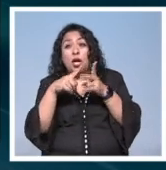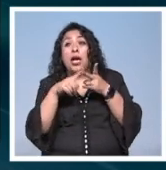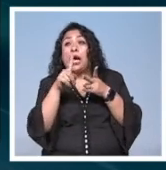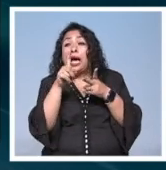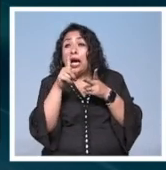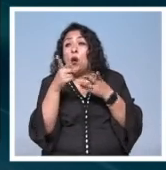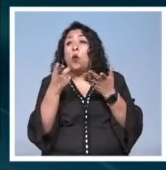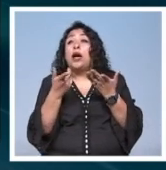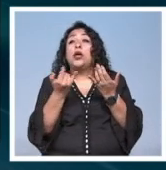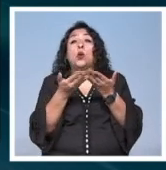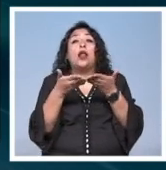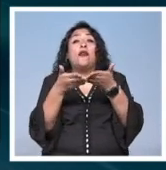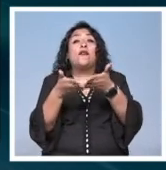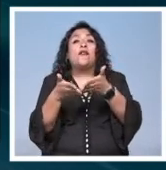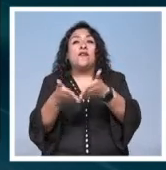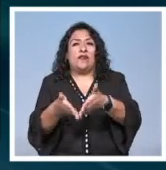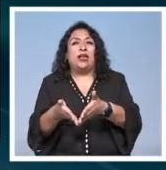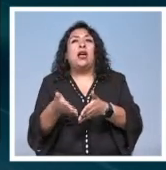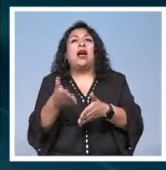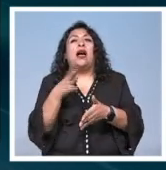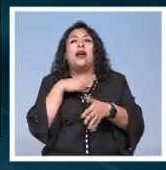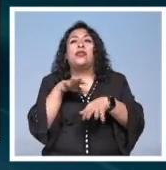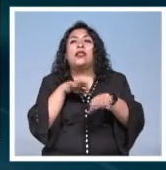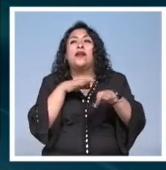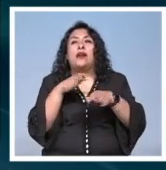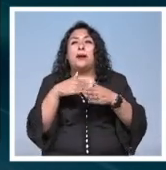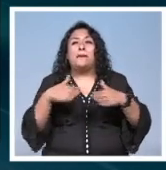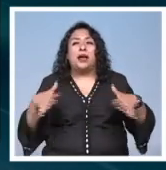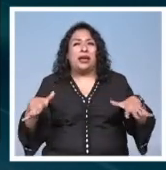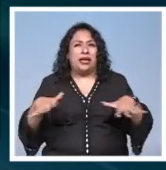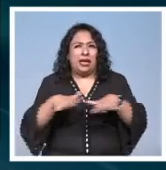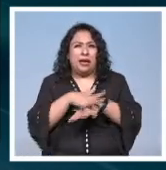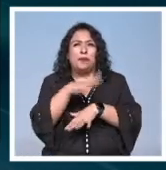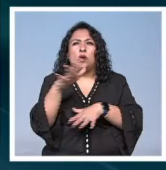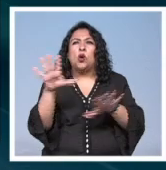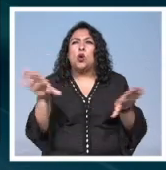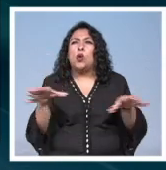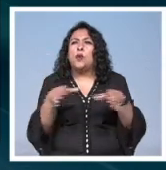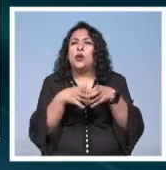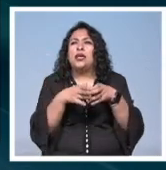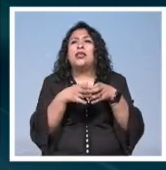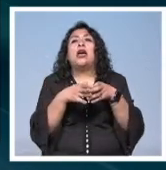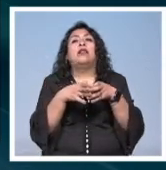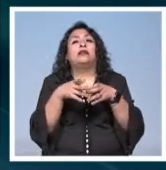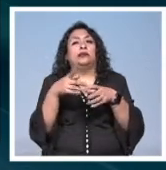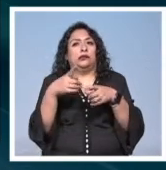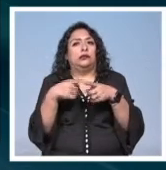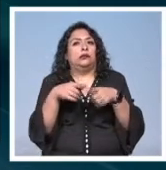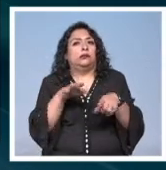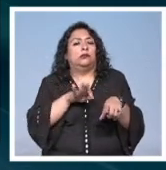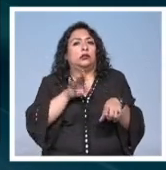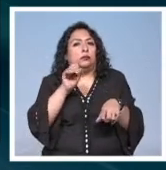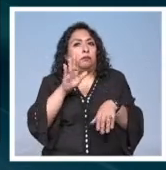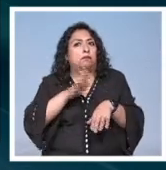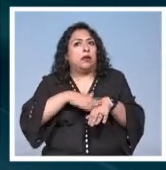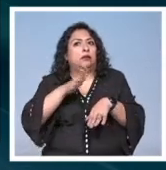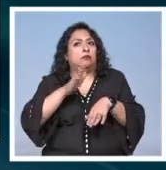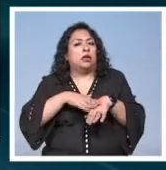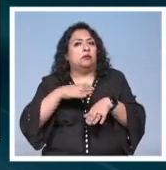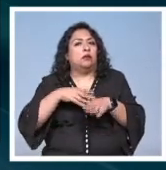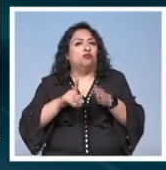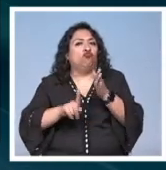las flotas pesqueras que trabajan en mares cambiantes y las comunidades costeras a quienes permitirán aumentar su